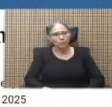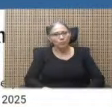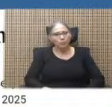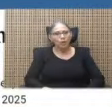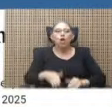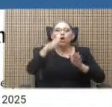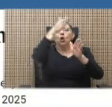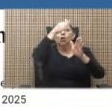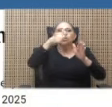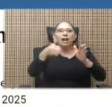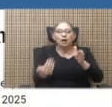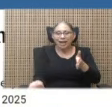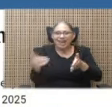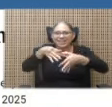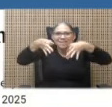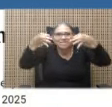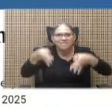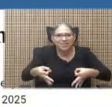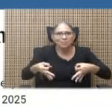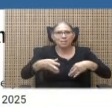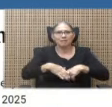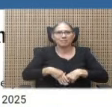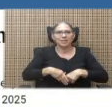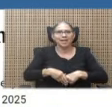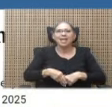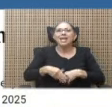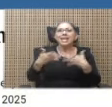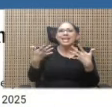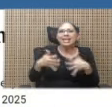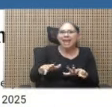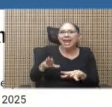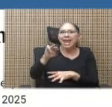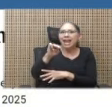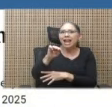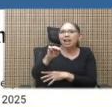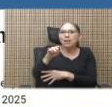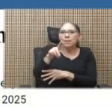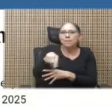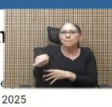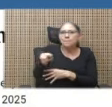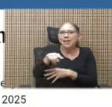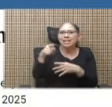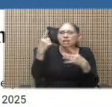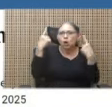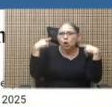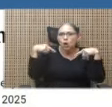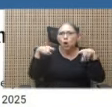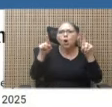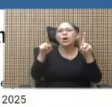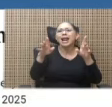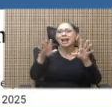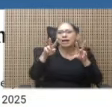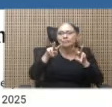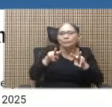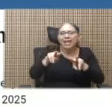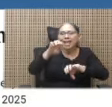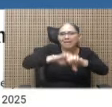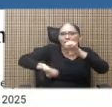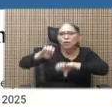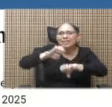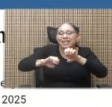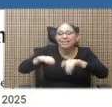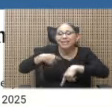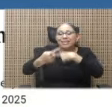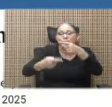contraloría reafirma que el MEP no logra consolidar herramienta evaluativa tras eliminar el bachillerato. ¿Qué